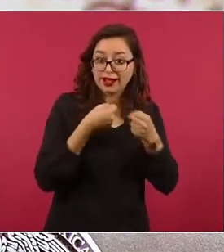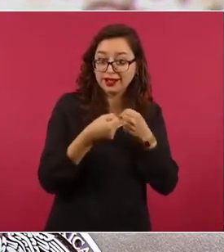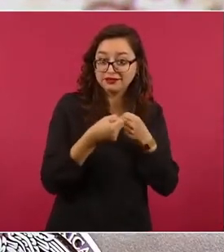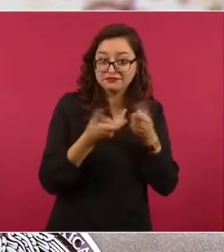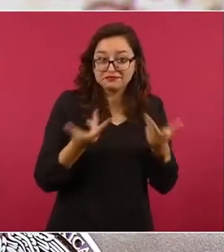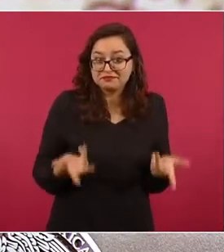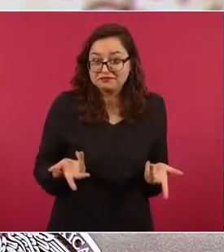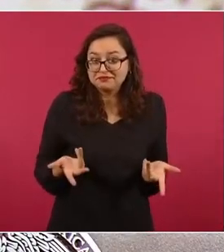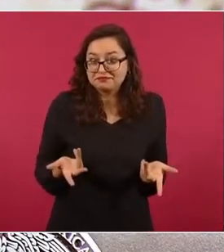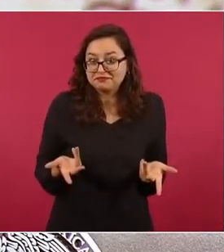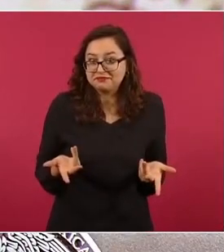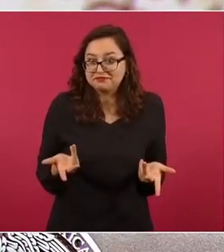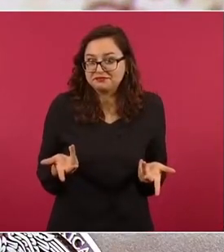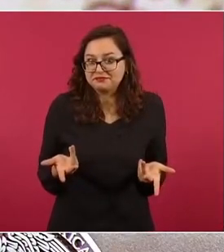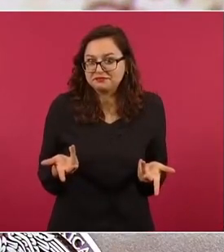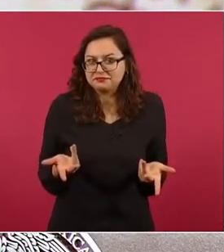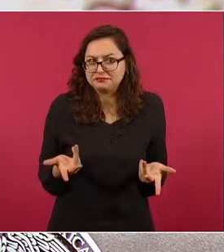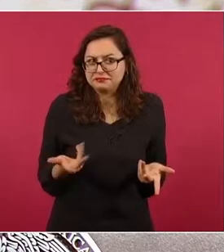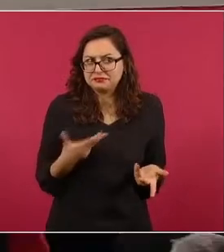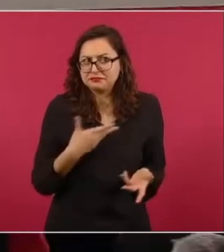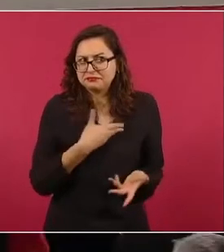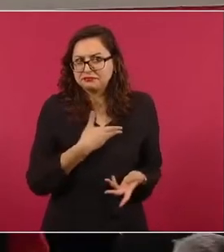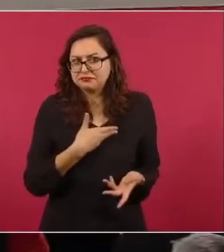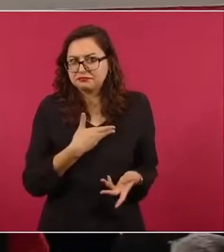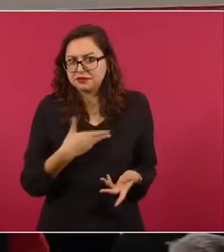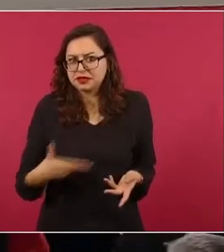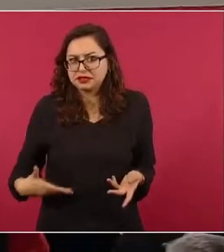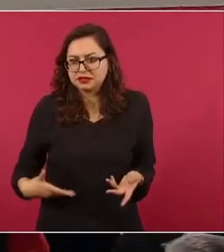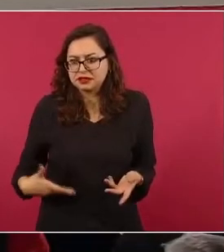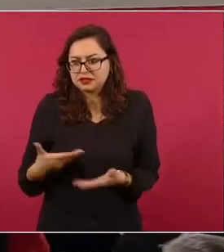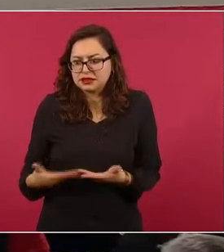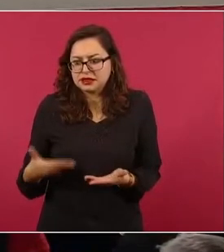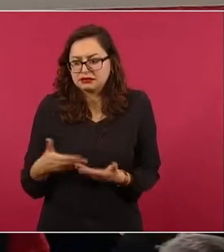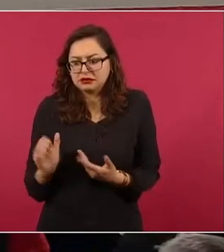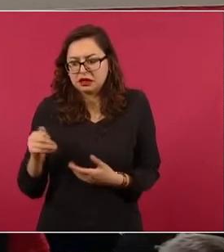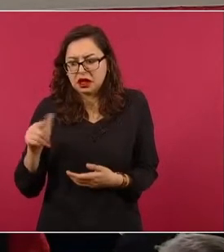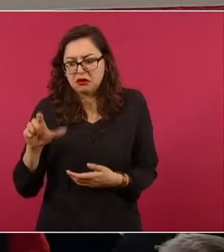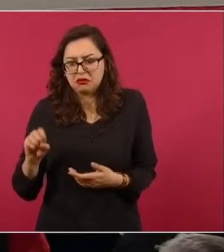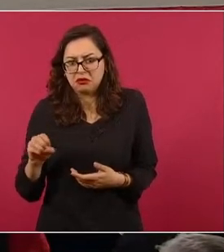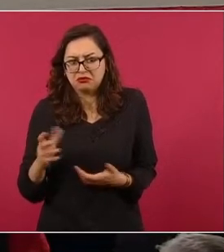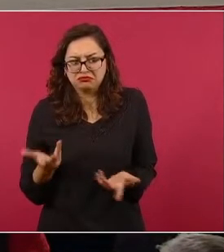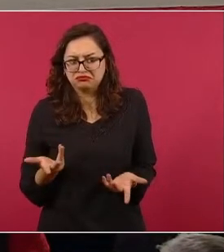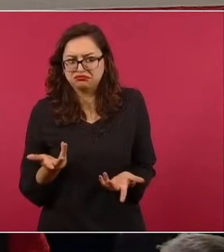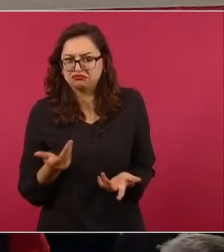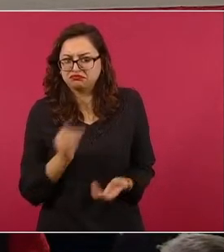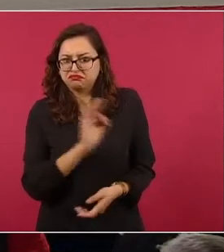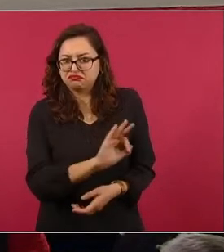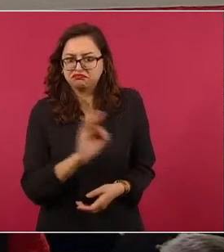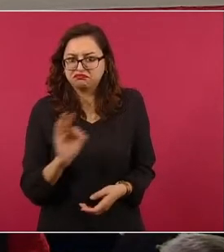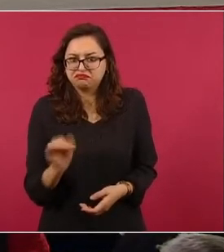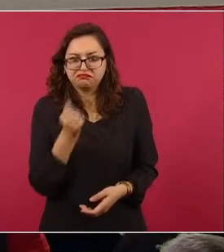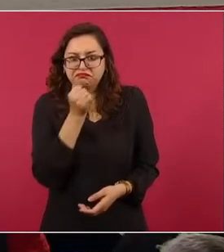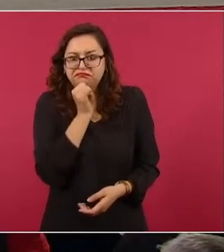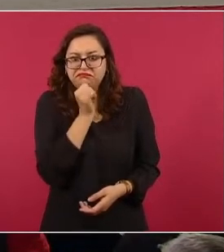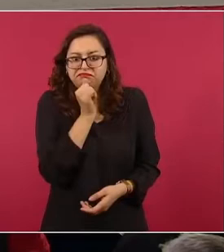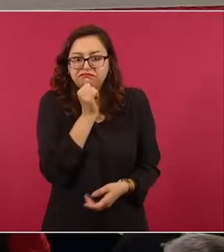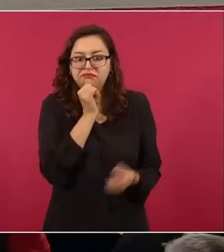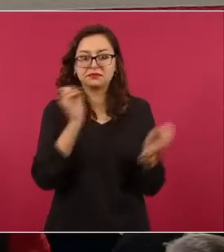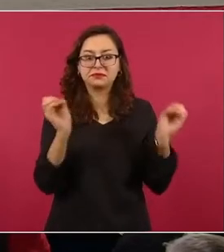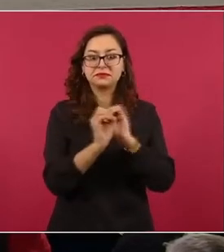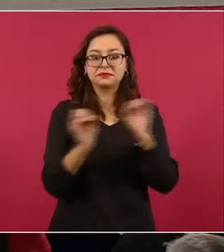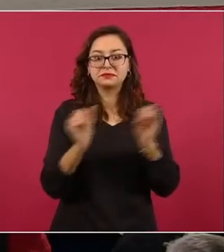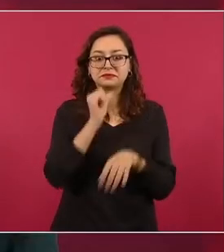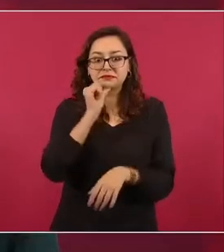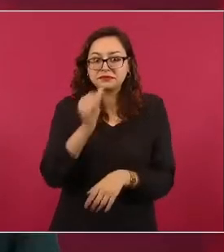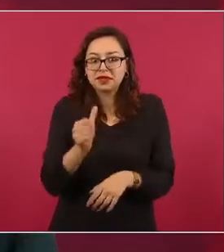tiene nada que ver, pero eso a ellos no les importa. El chiste es aprovechar cualquier coyuntura para